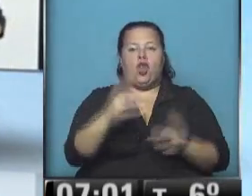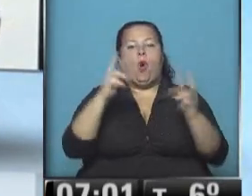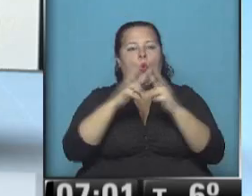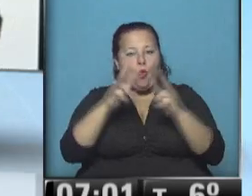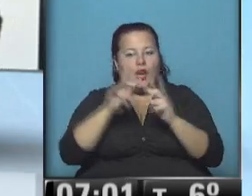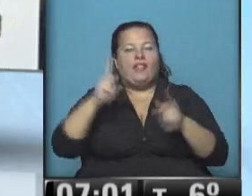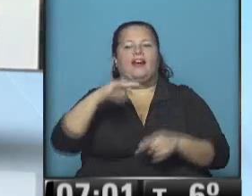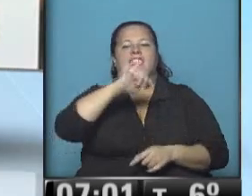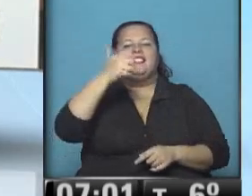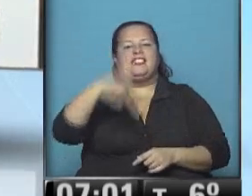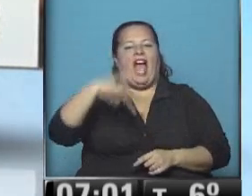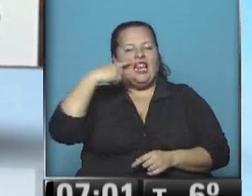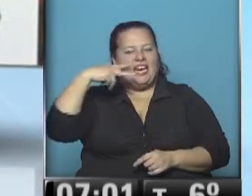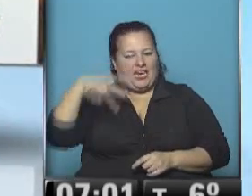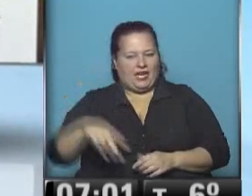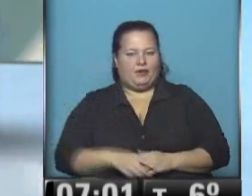Kirchner y Carlos Zanini.